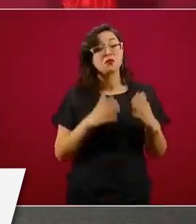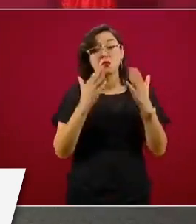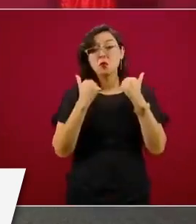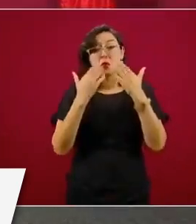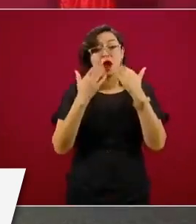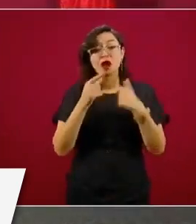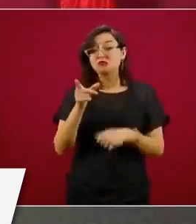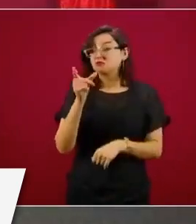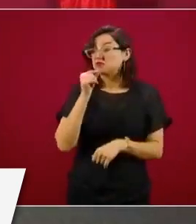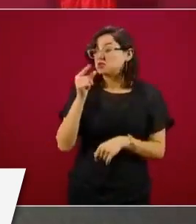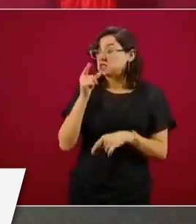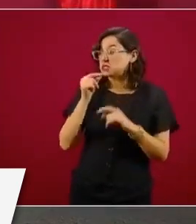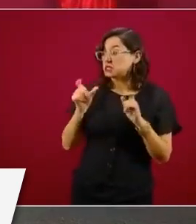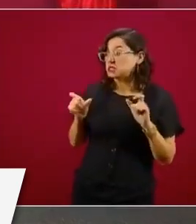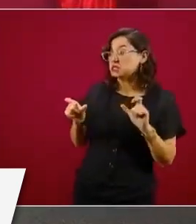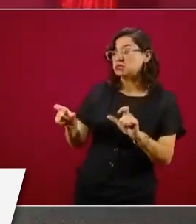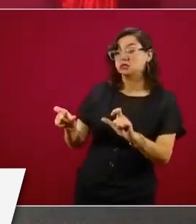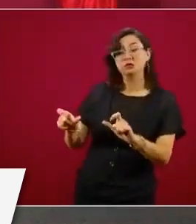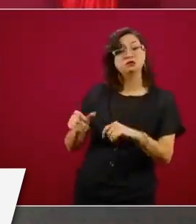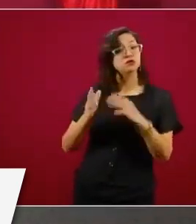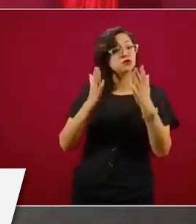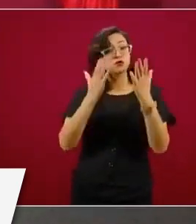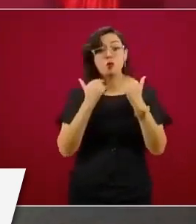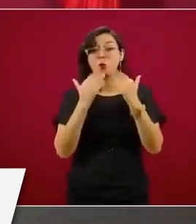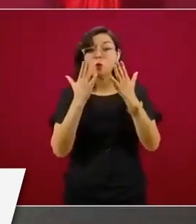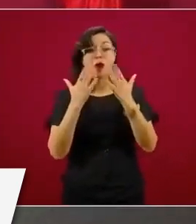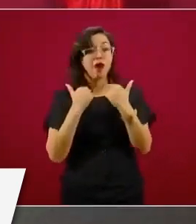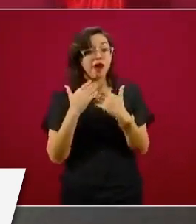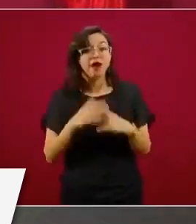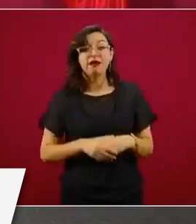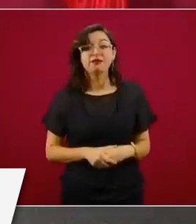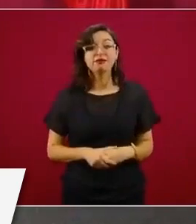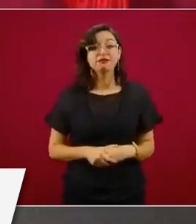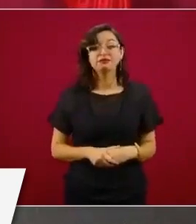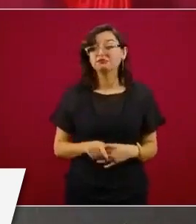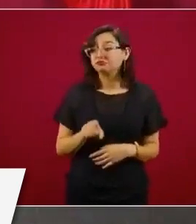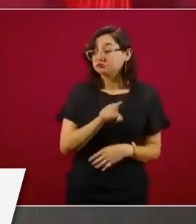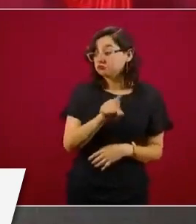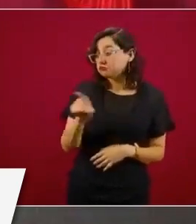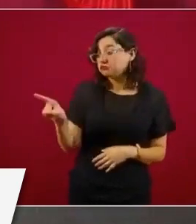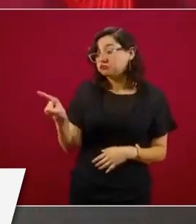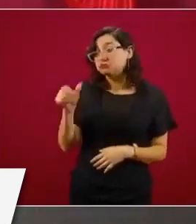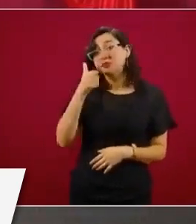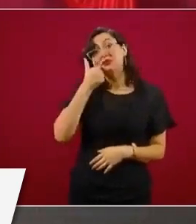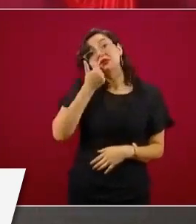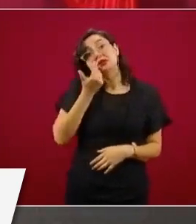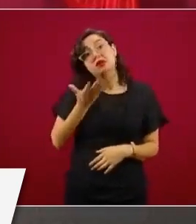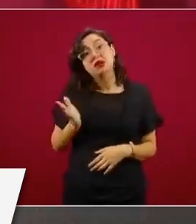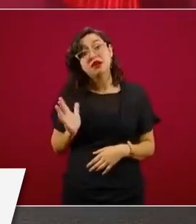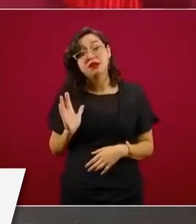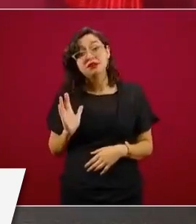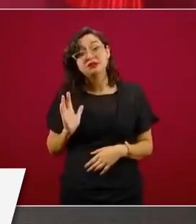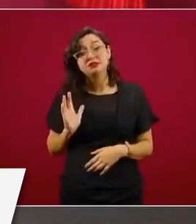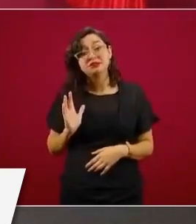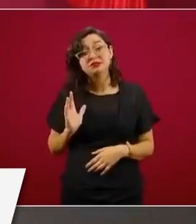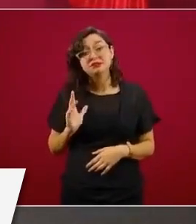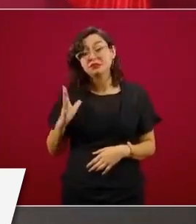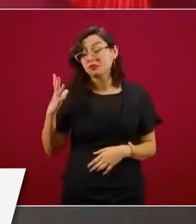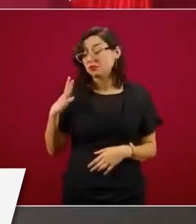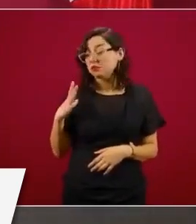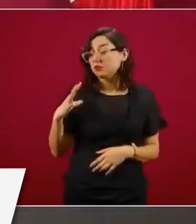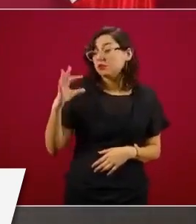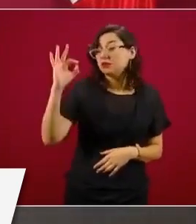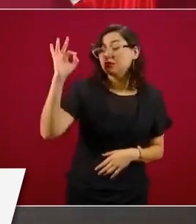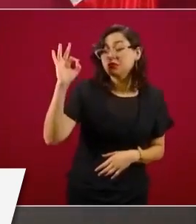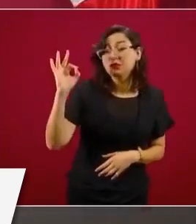eso es la democracia, es un pueblo que se gobierna a sí mismo.